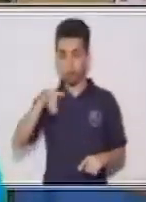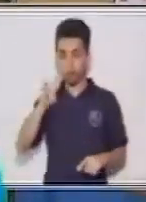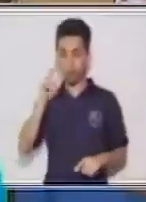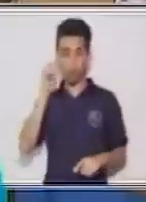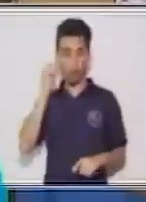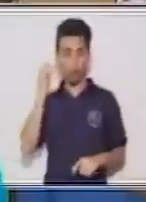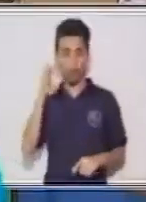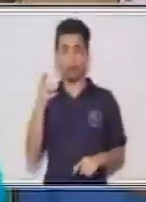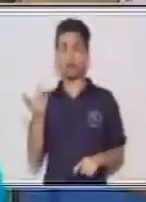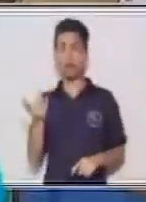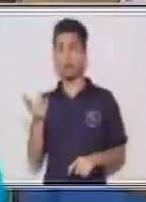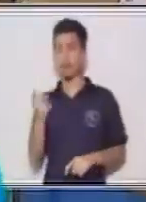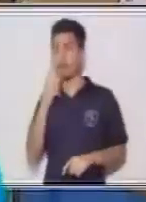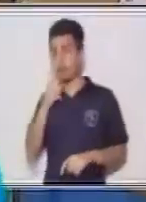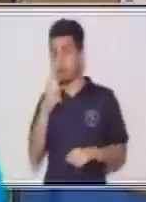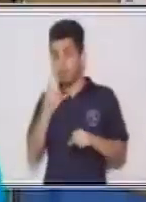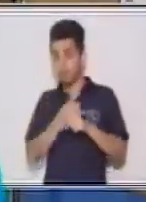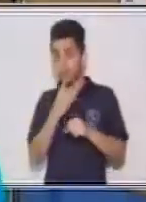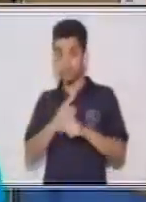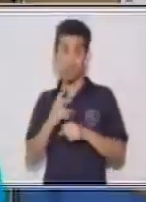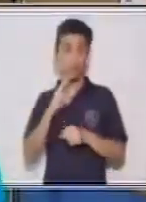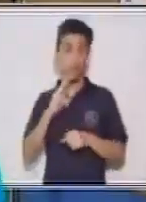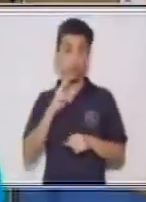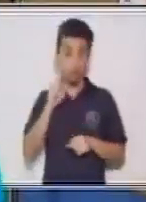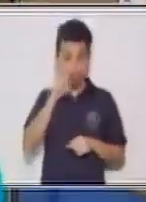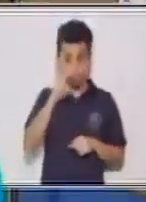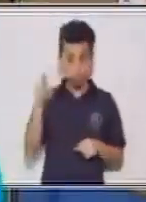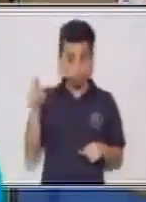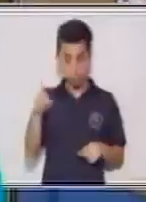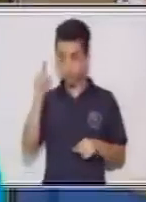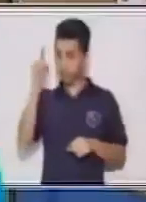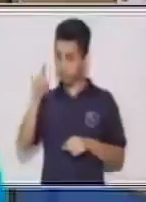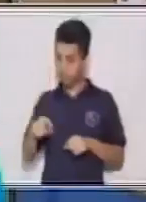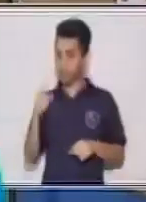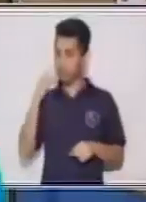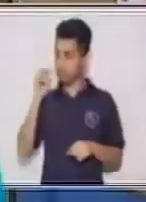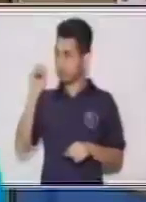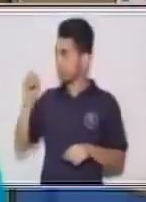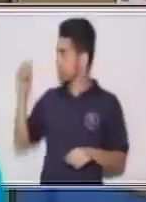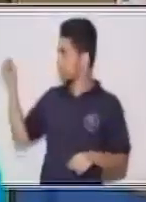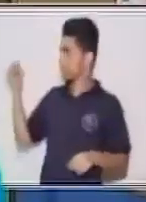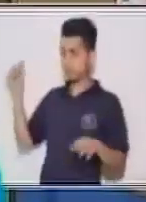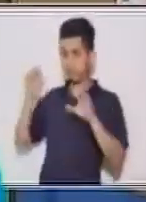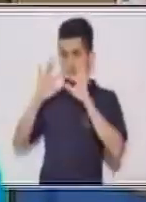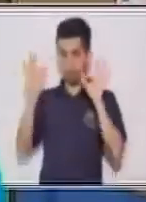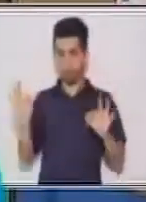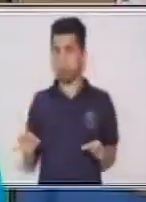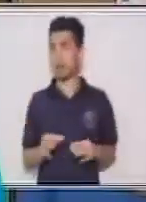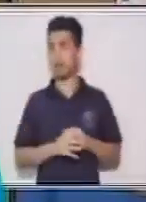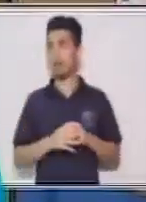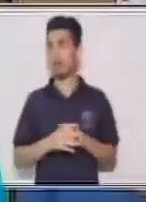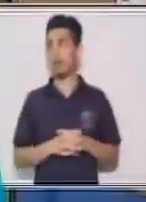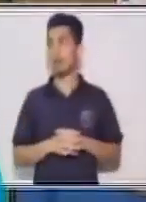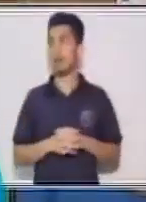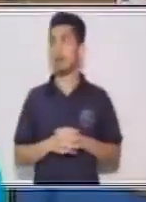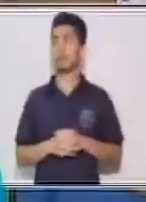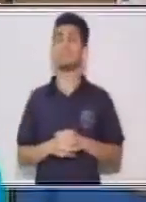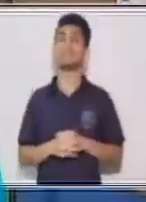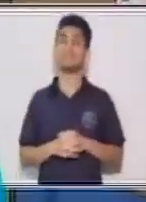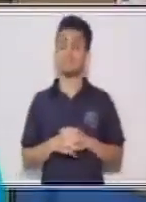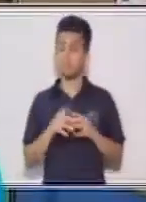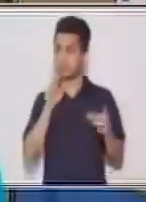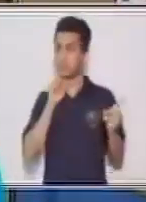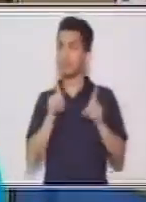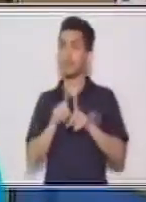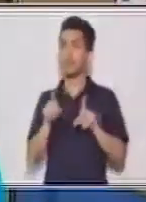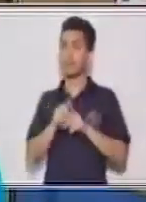Si estás utilizando los verbos y quieres señalizarlos directamente, debes de hacer este ejercicio primero. A la vez que yo le coloqué también